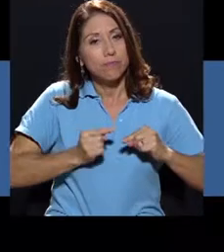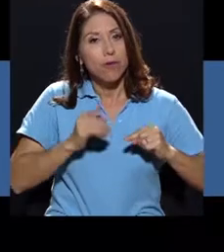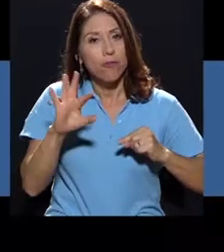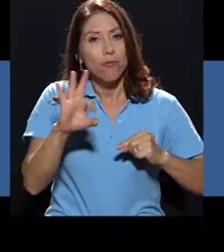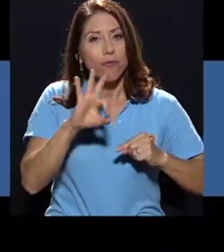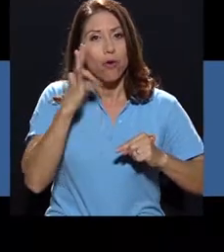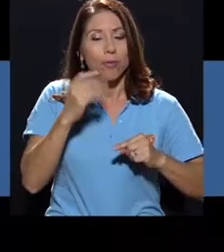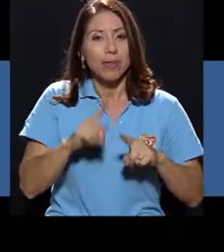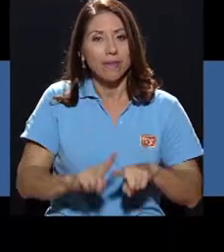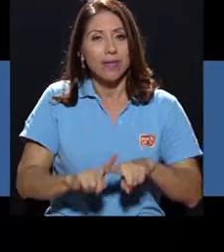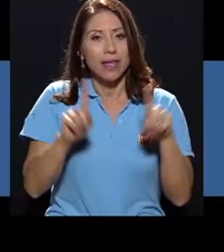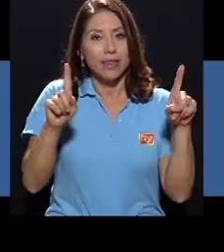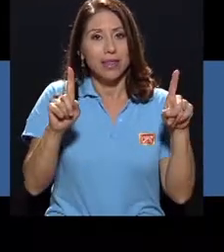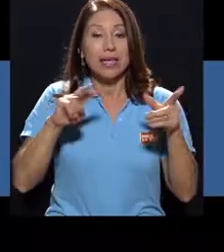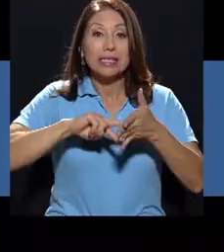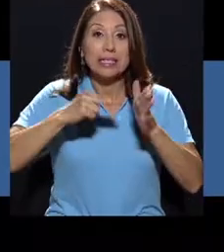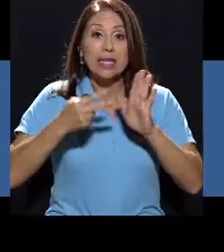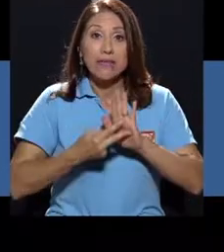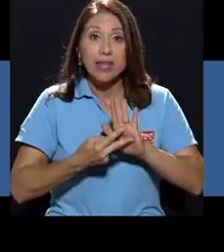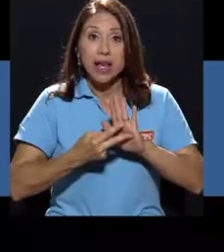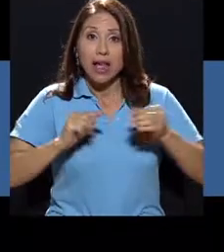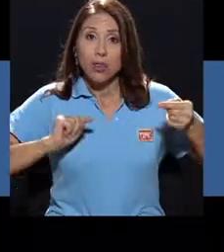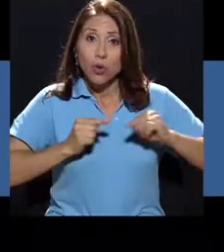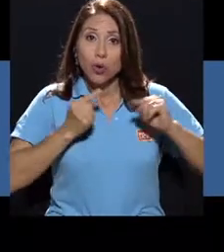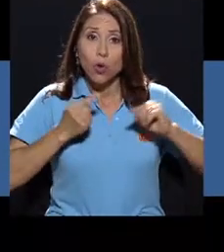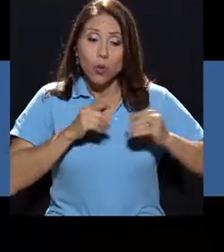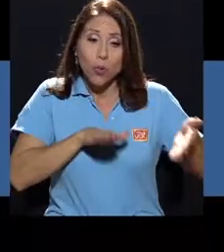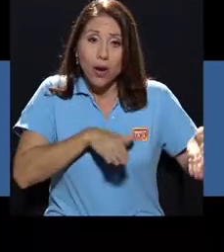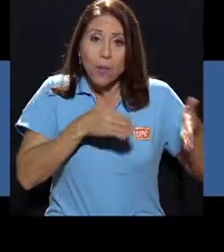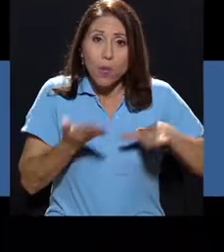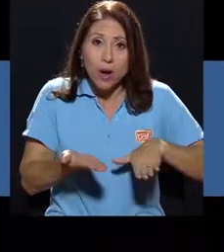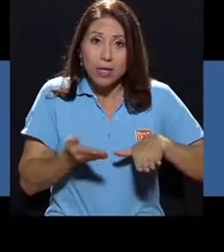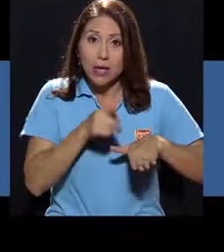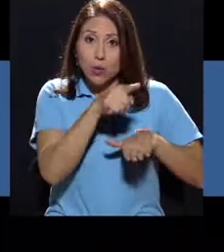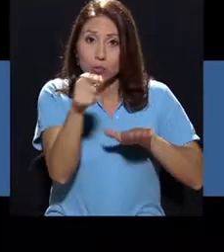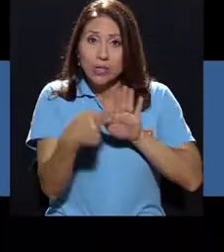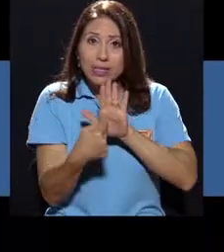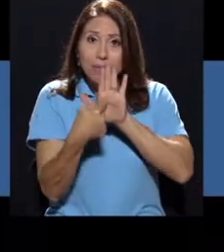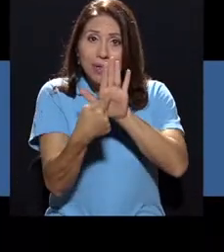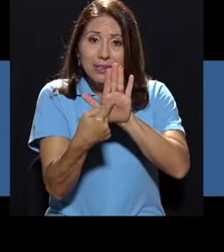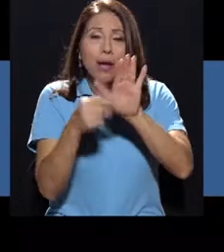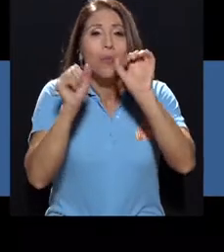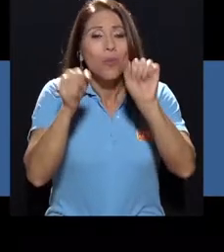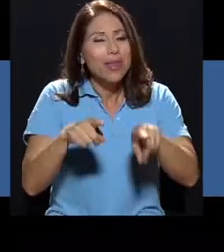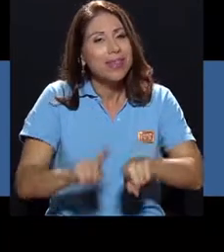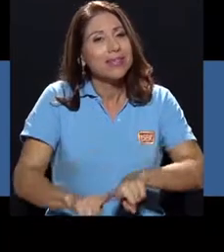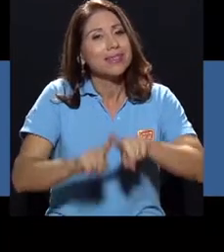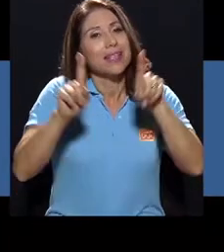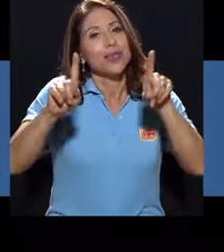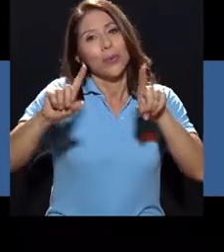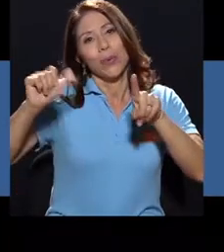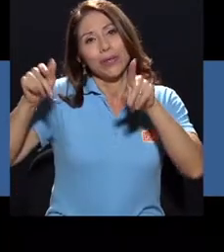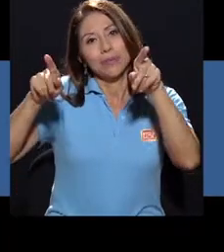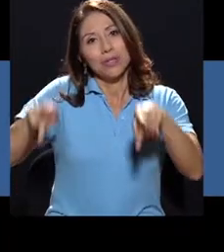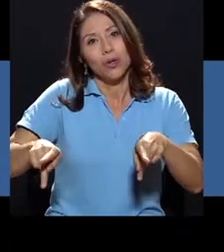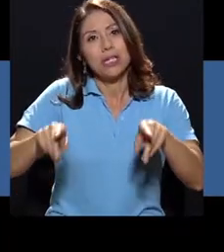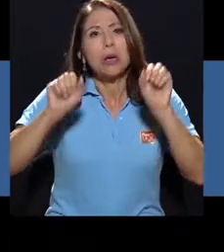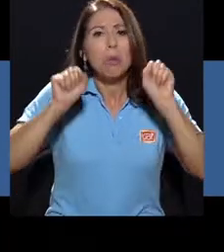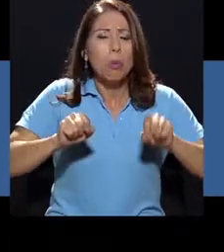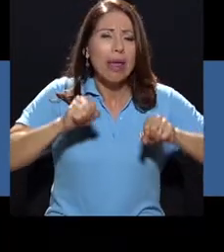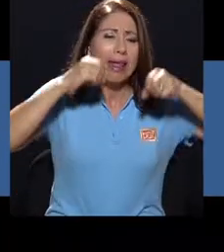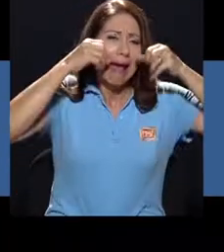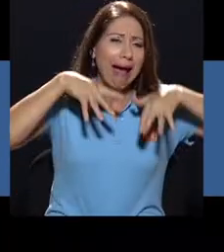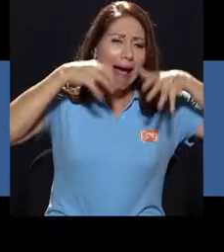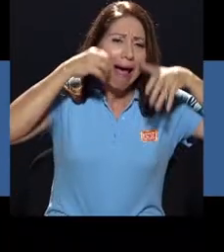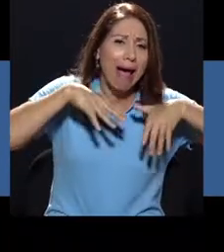la manera de expresar tu dolor por la muerte puede ser distinto a otras personas, puedes llorar mucho o poco, o tu duelo y tu